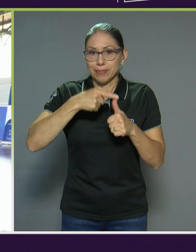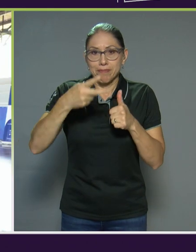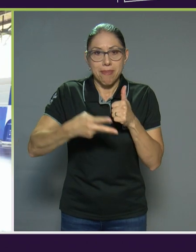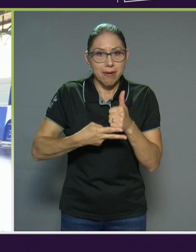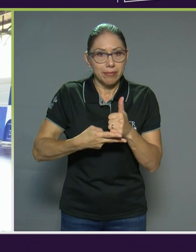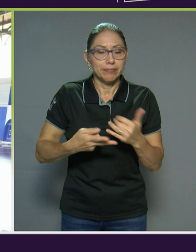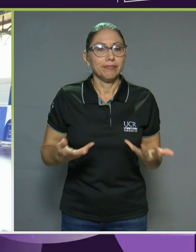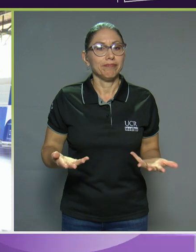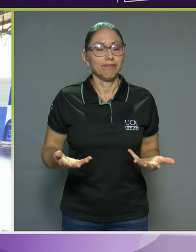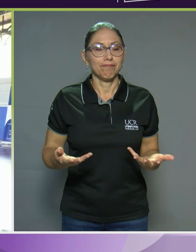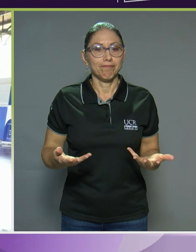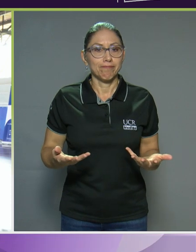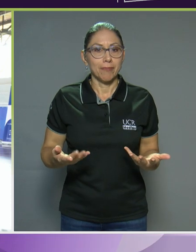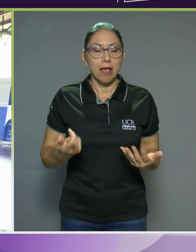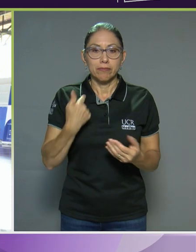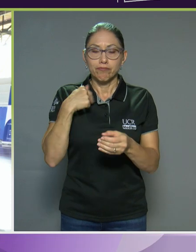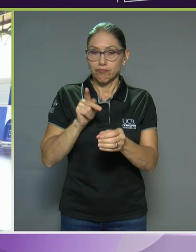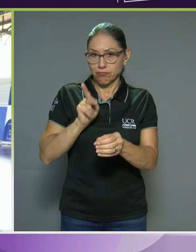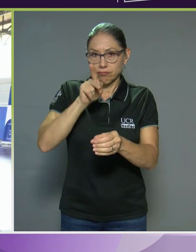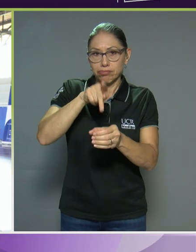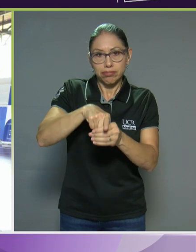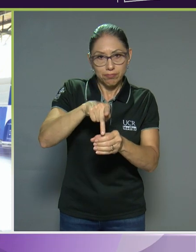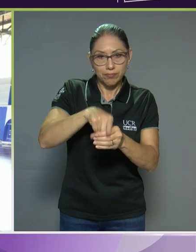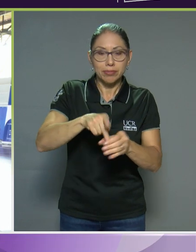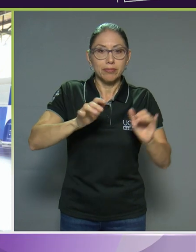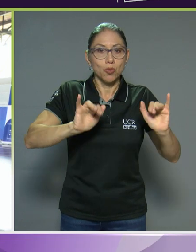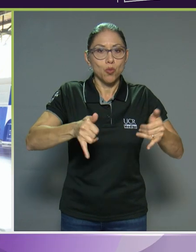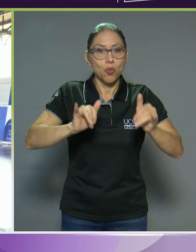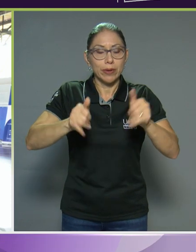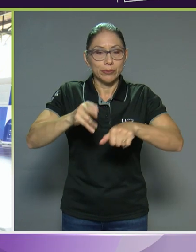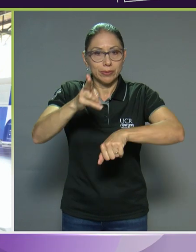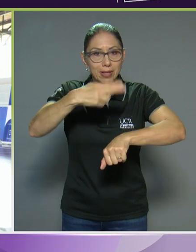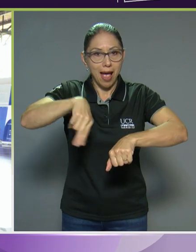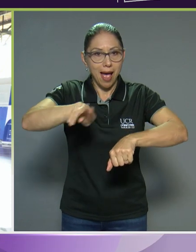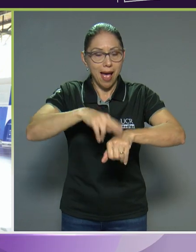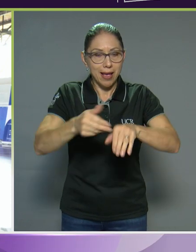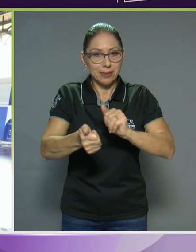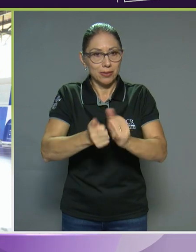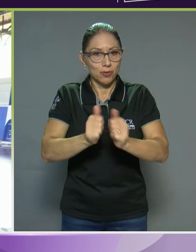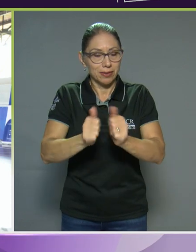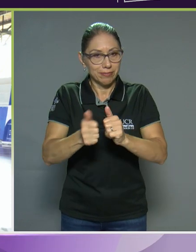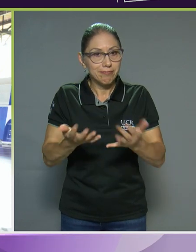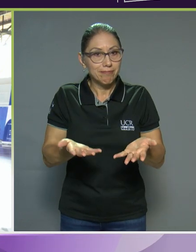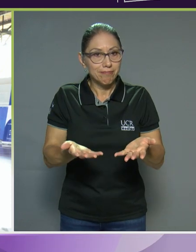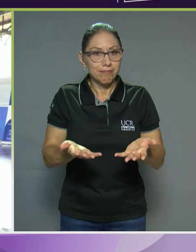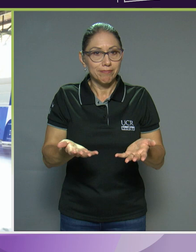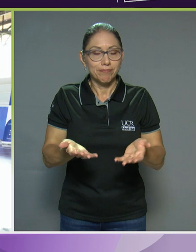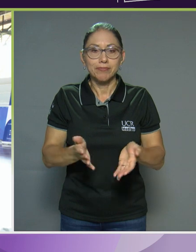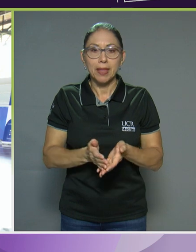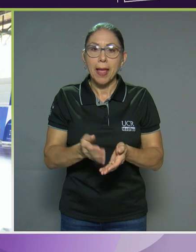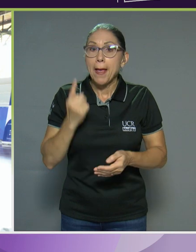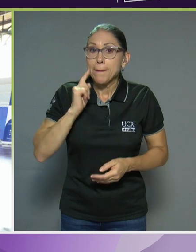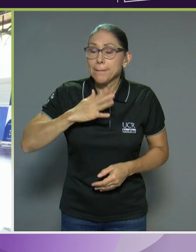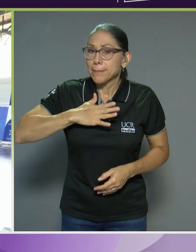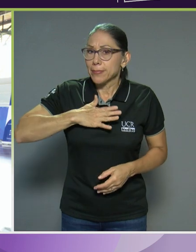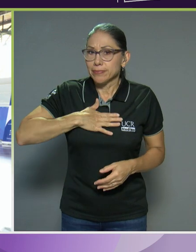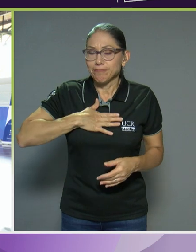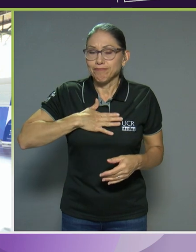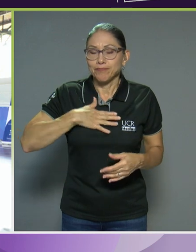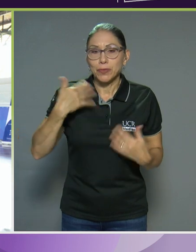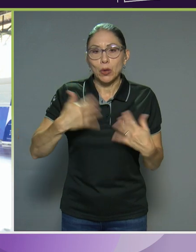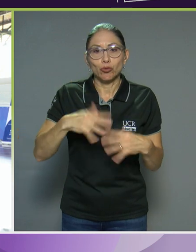que participo en los Juegos Nacionales, bueno, para mí ha sido una